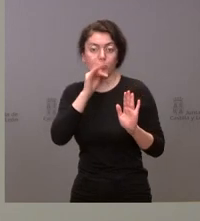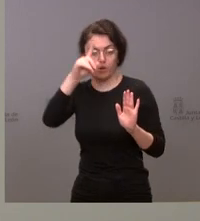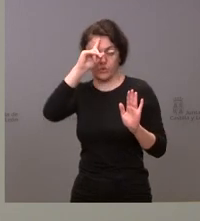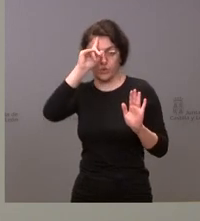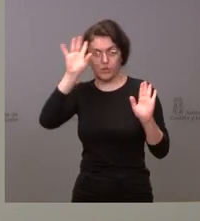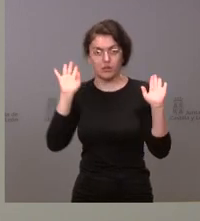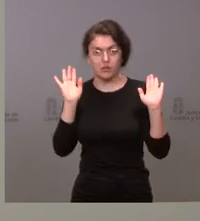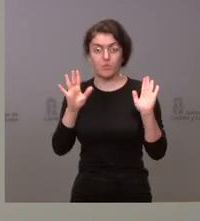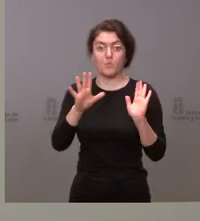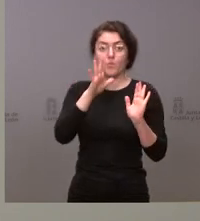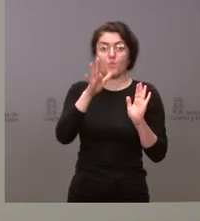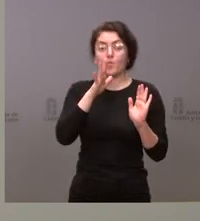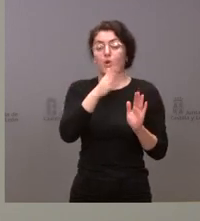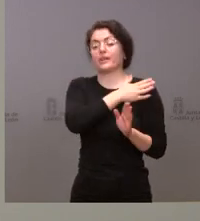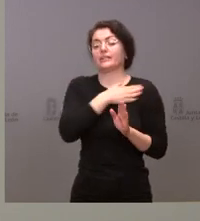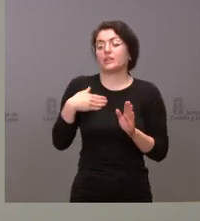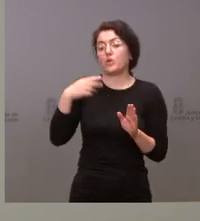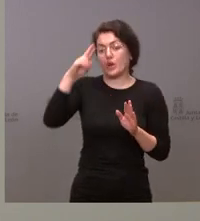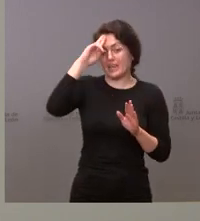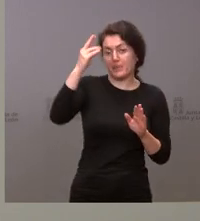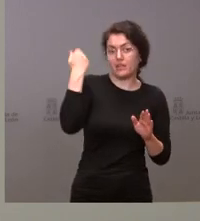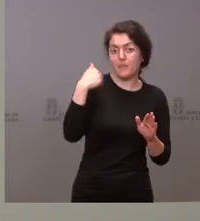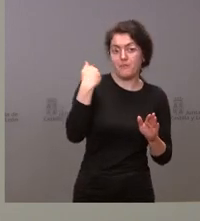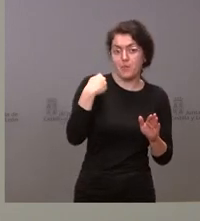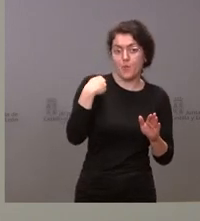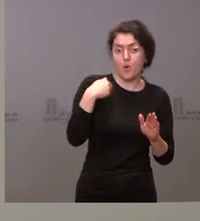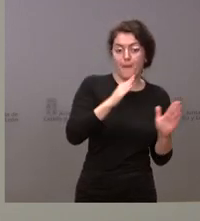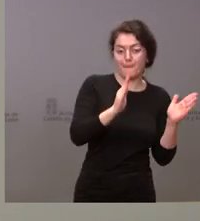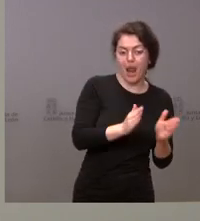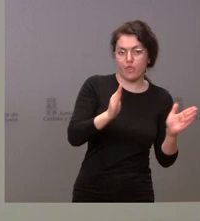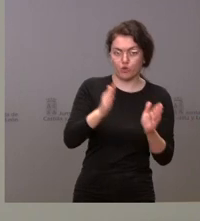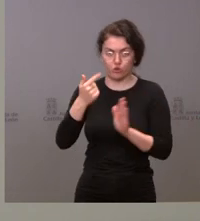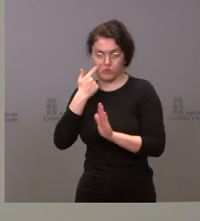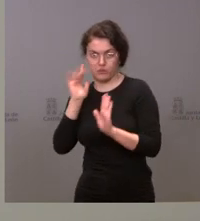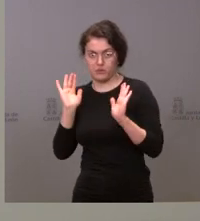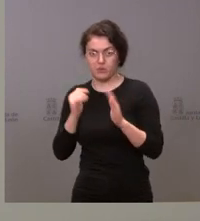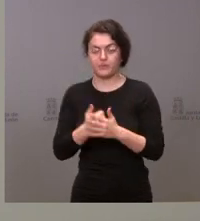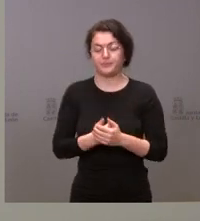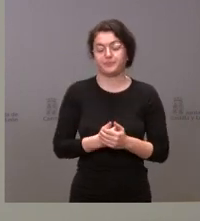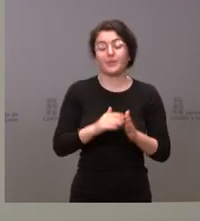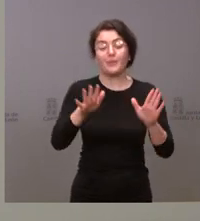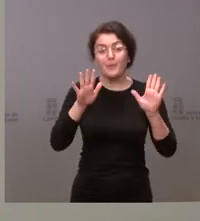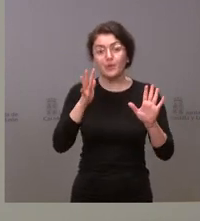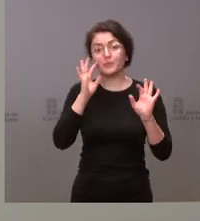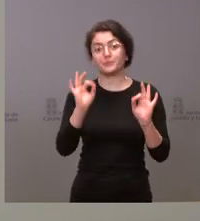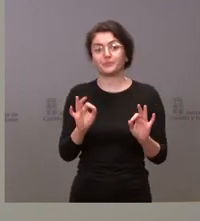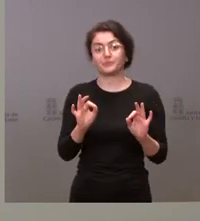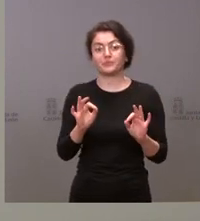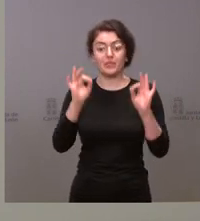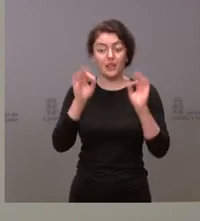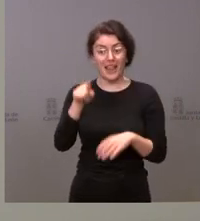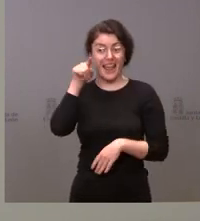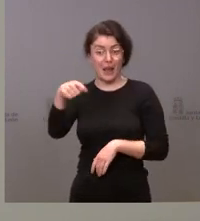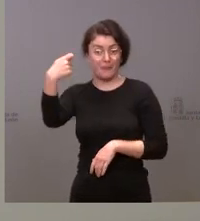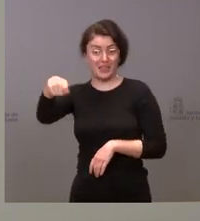con el calendario que pueda desarrollar el presidente de las Cortes, pero sin lugar a dudas será el que tenga que decidir